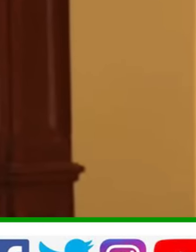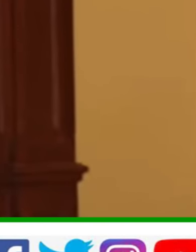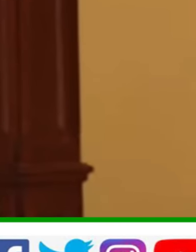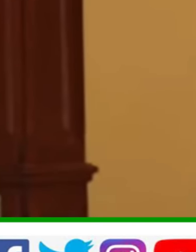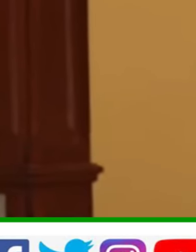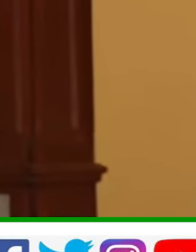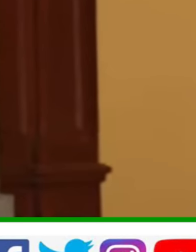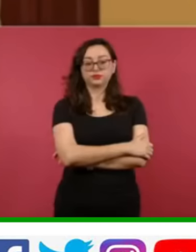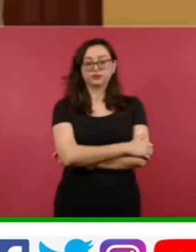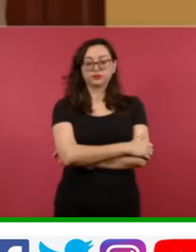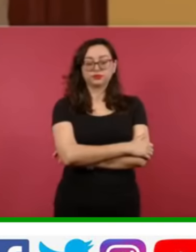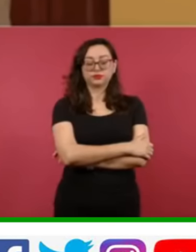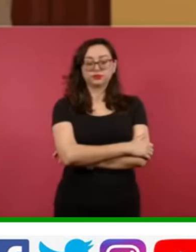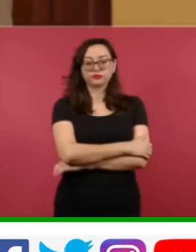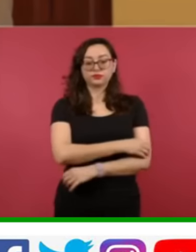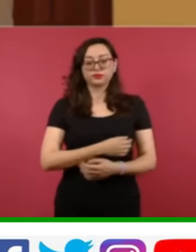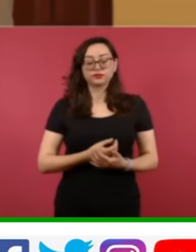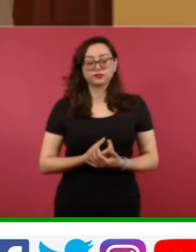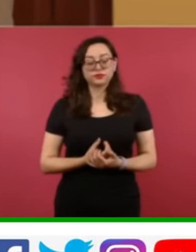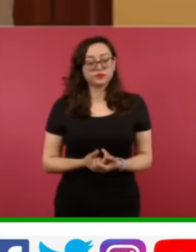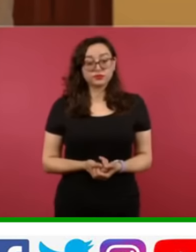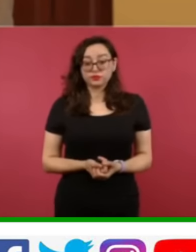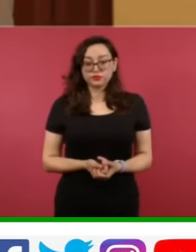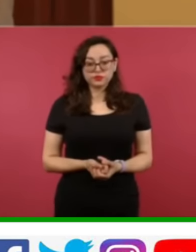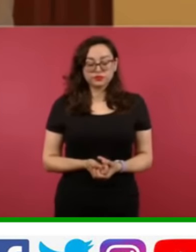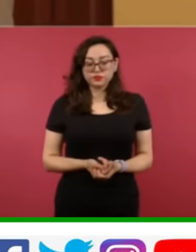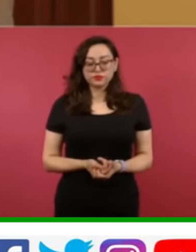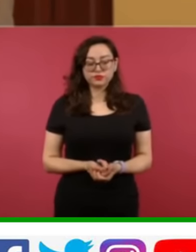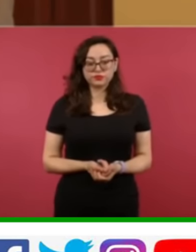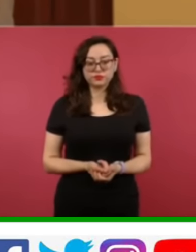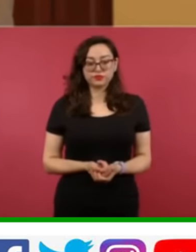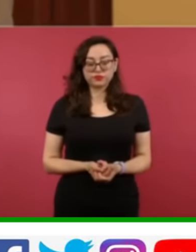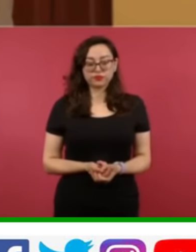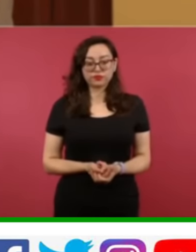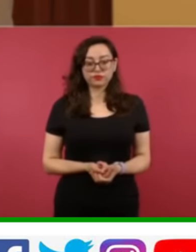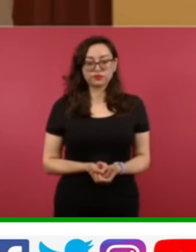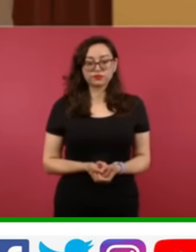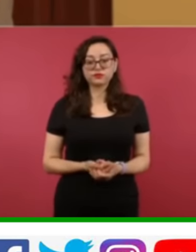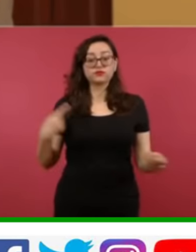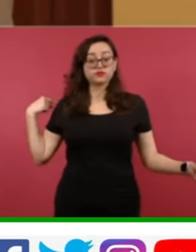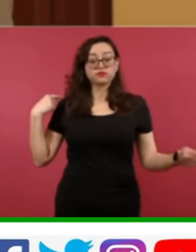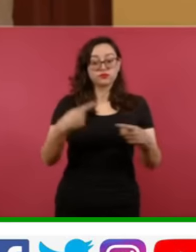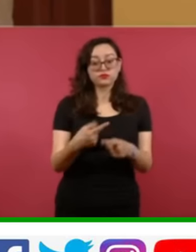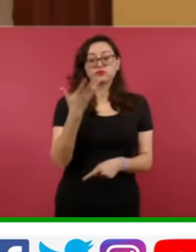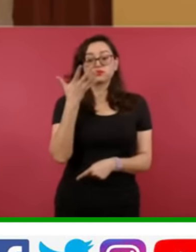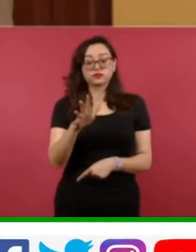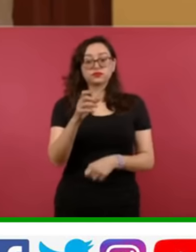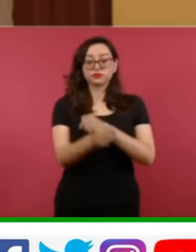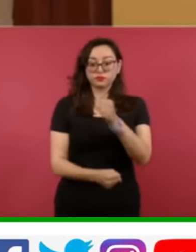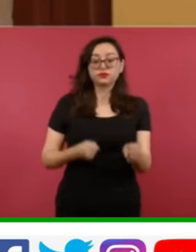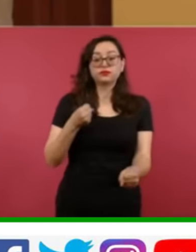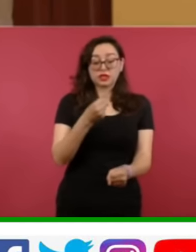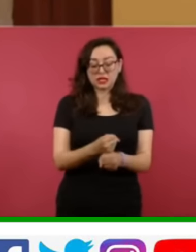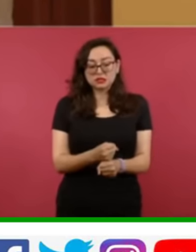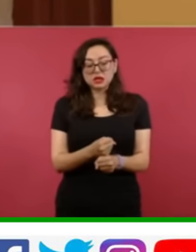por cualquier razón después de 10 años su cuenta, ya no tiene que ir al Poder Judicial para reclamarla, que las